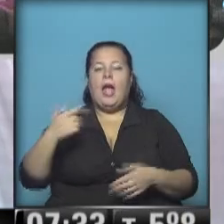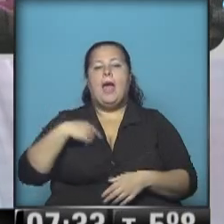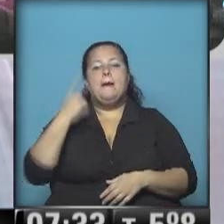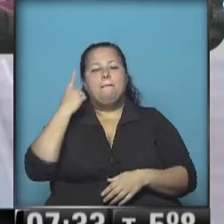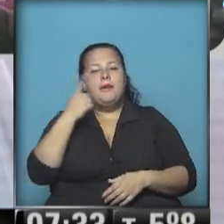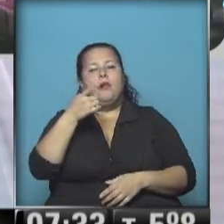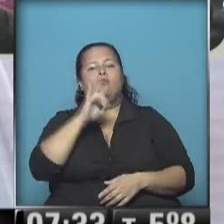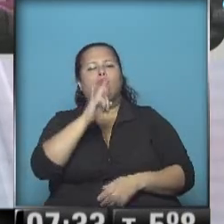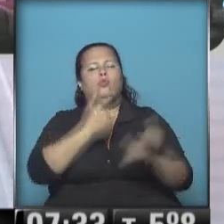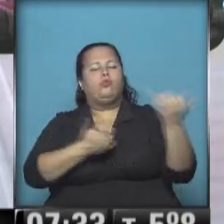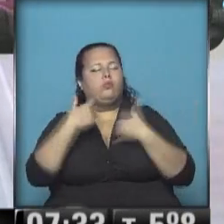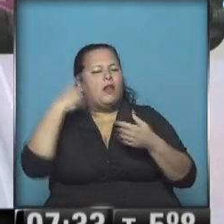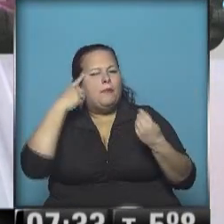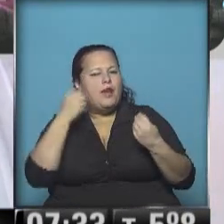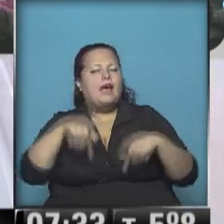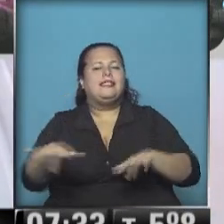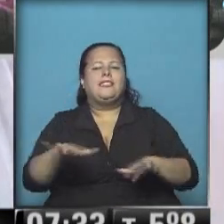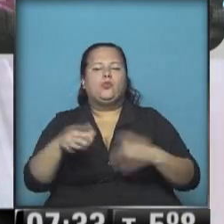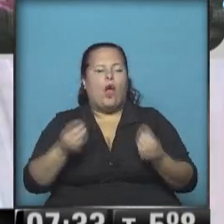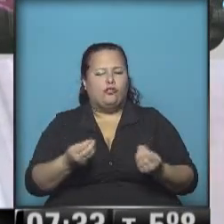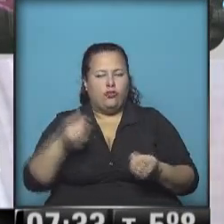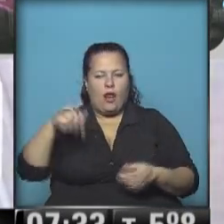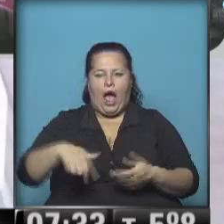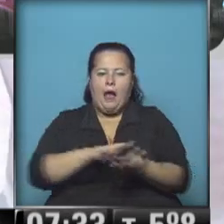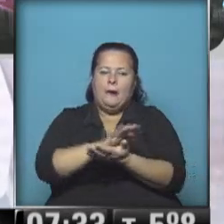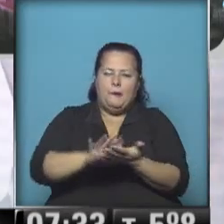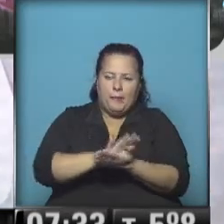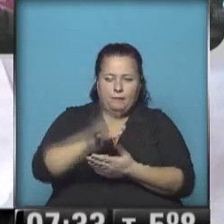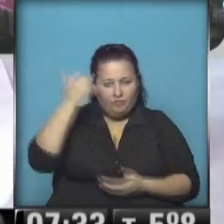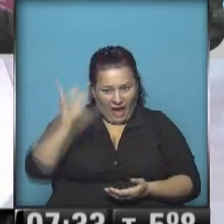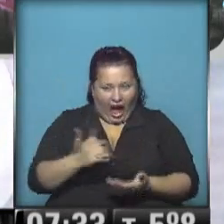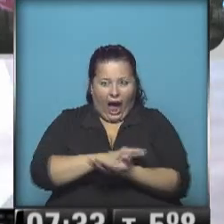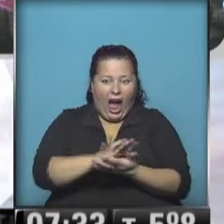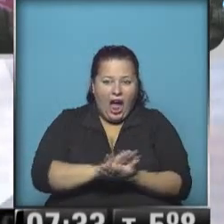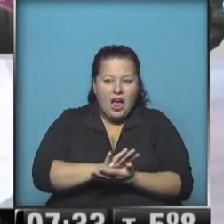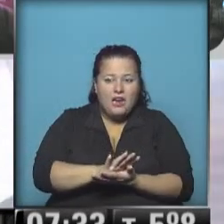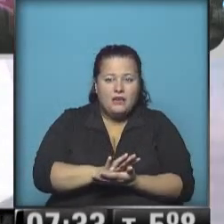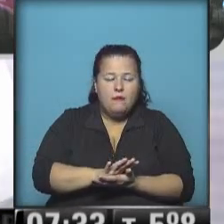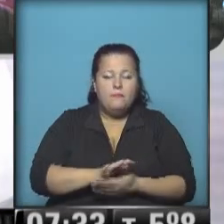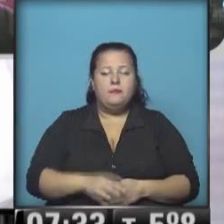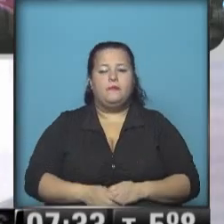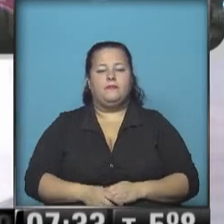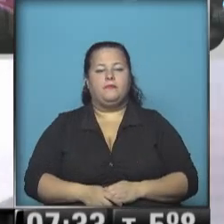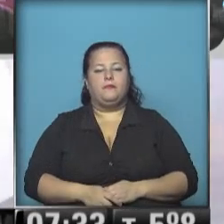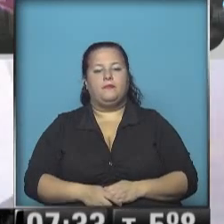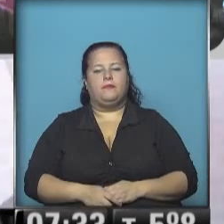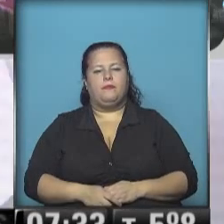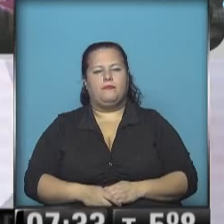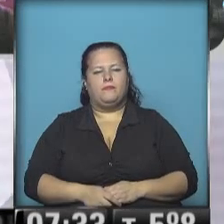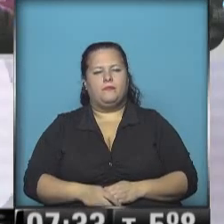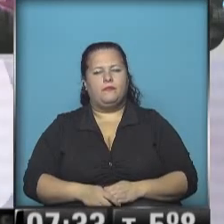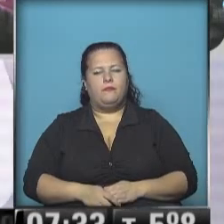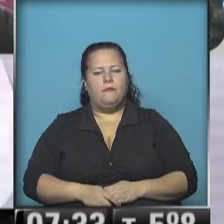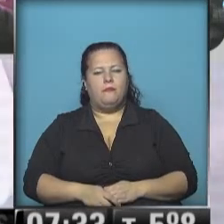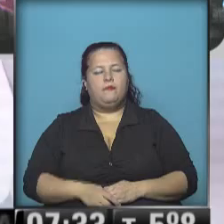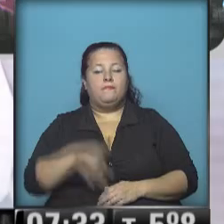principio, que nos dé una evaluación. ¿En qué instancia está la negociación? ¿Existe negociación? Ahí está el